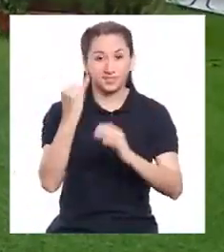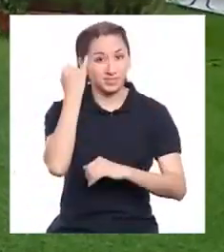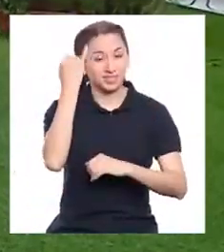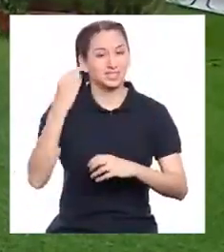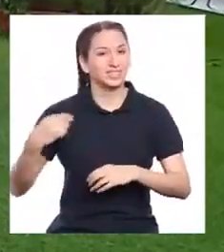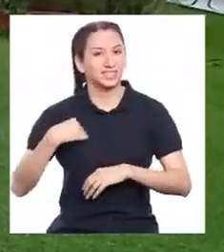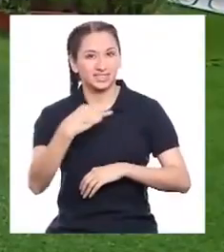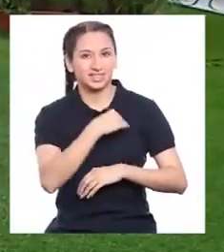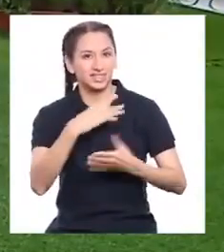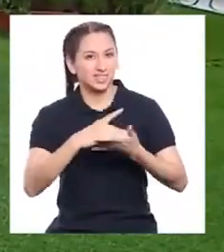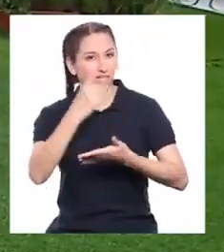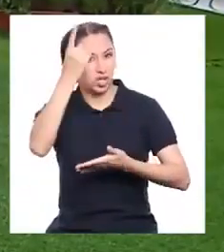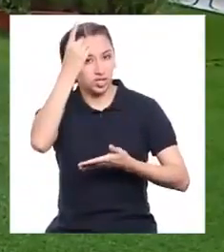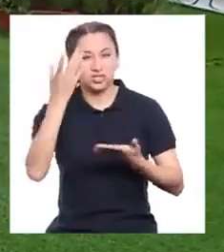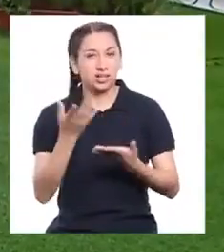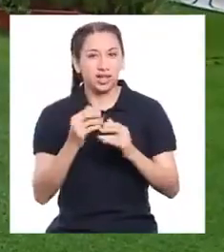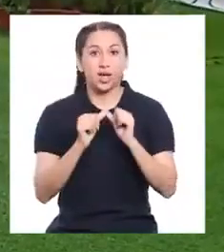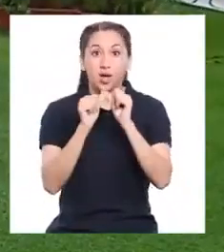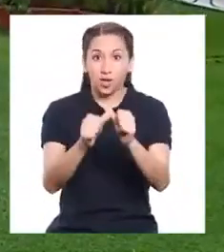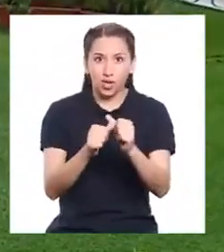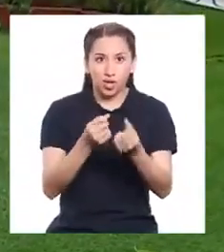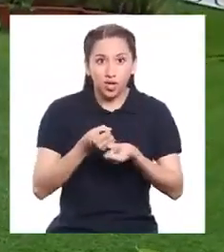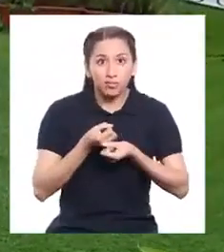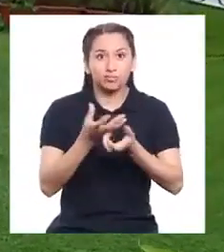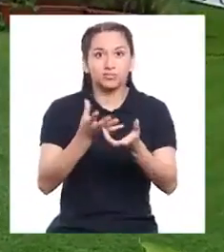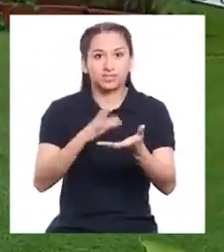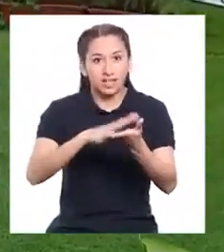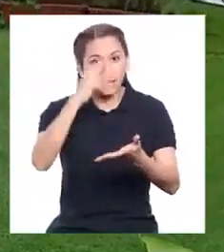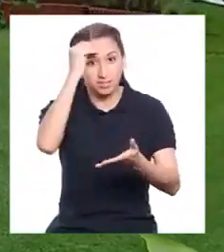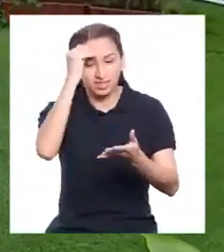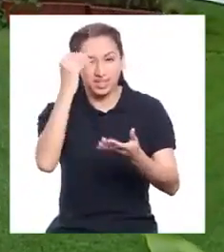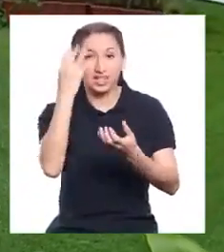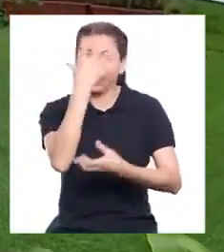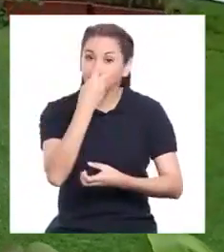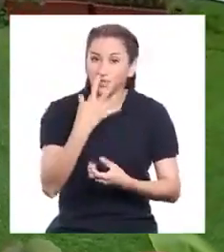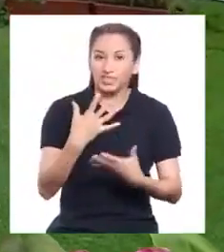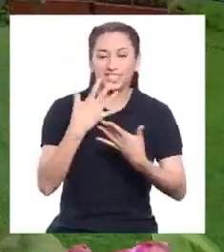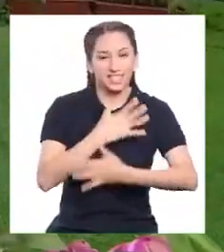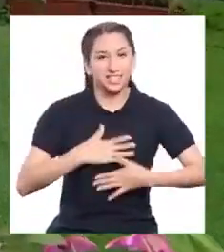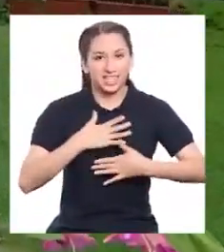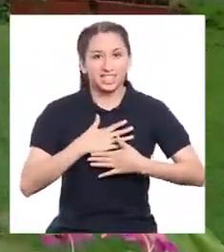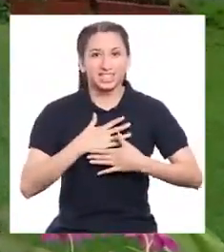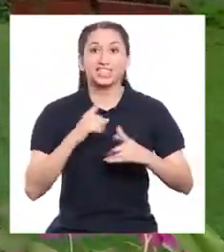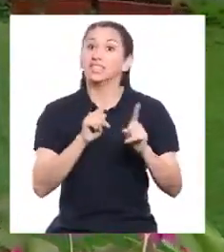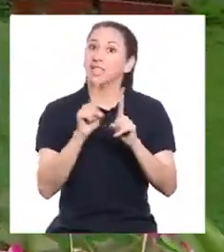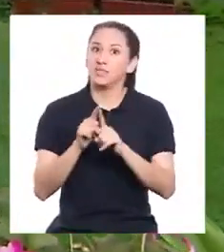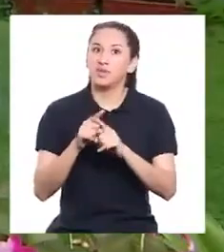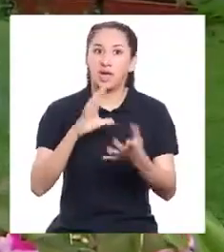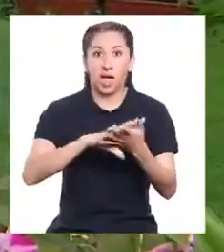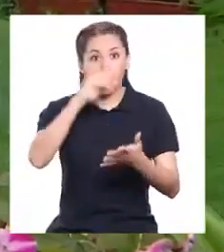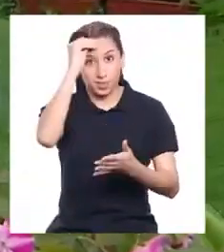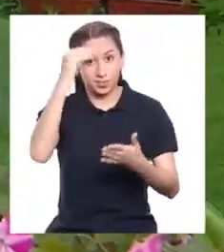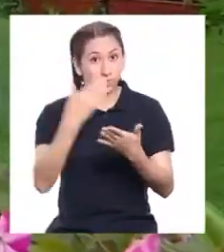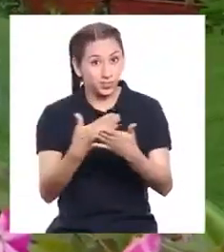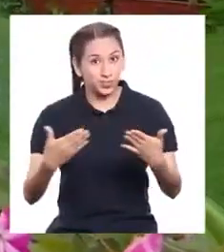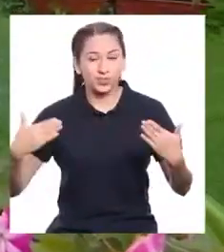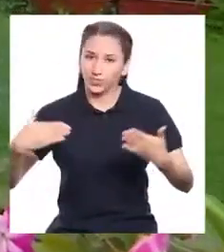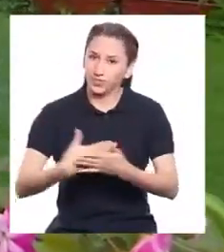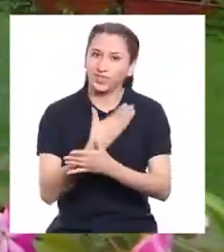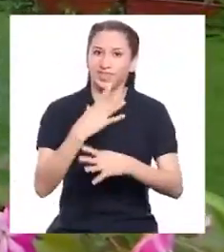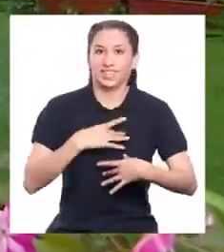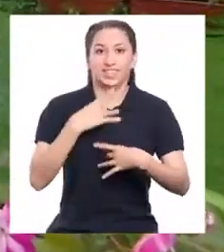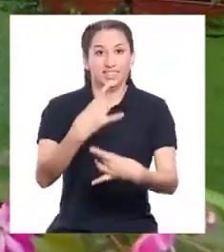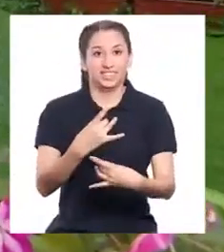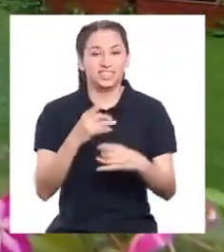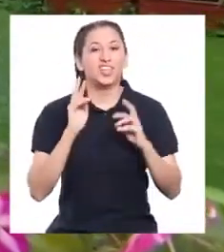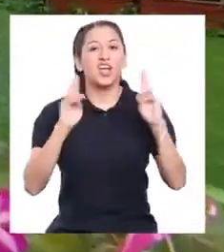una iniciativa del Ministerio de Educación para crear aprendizajes de manera práctica y divertida. Y seguir aprendiendo cosas nuevas e interesantes.